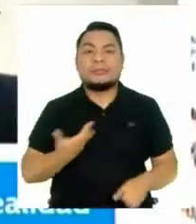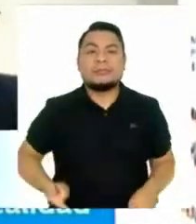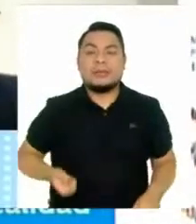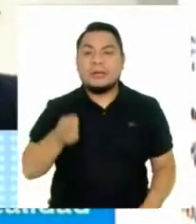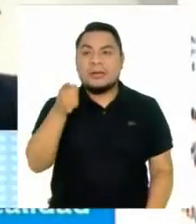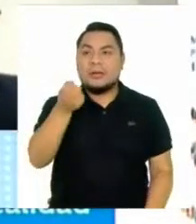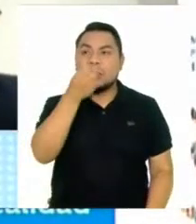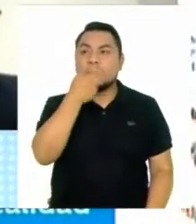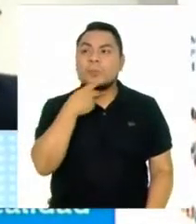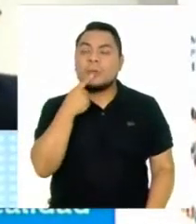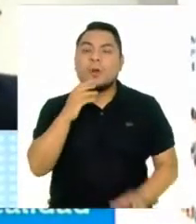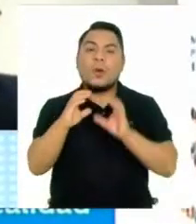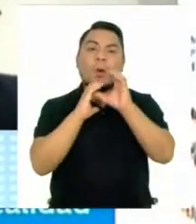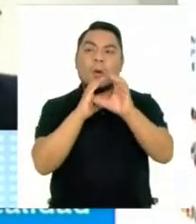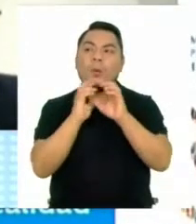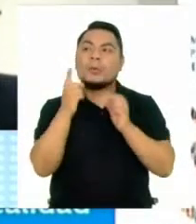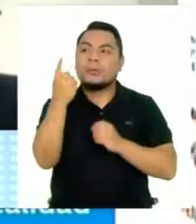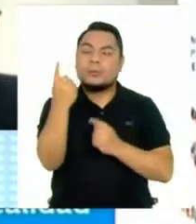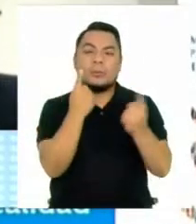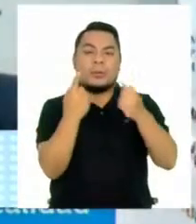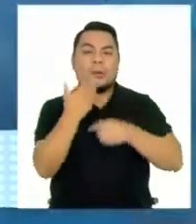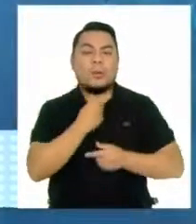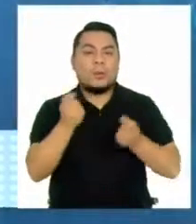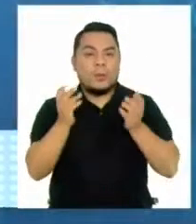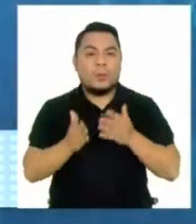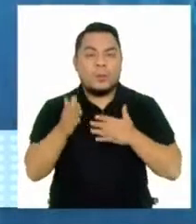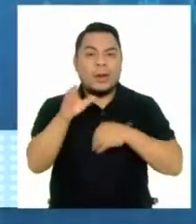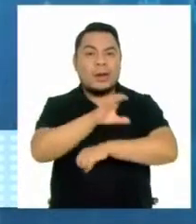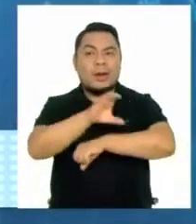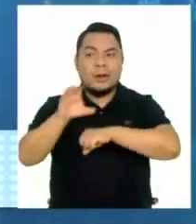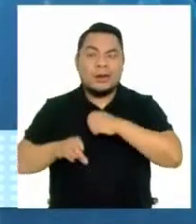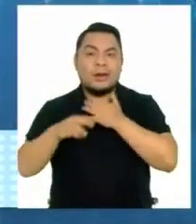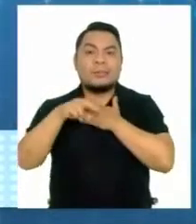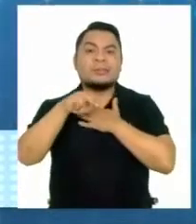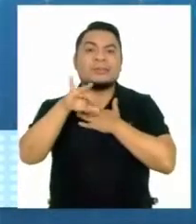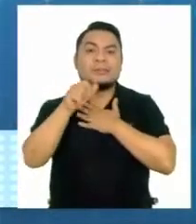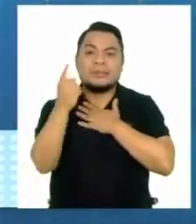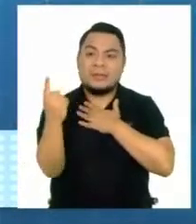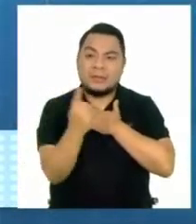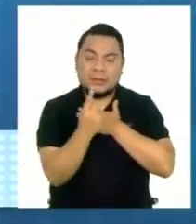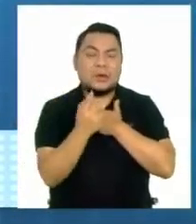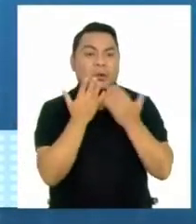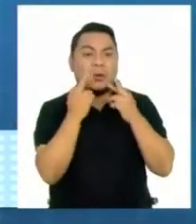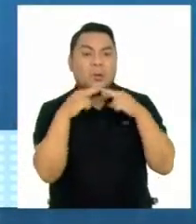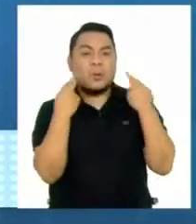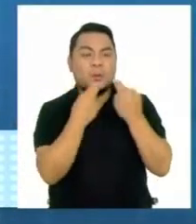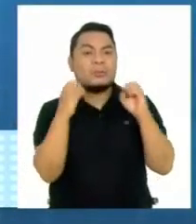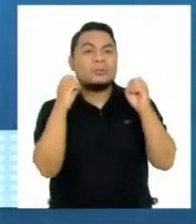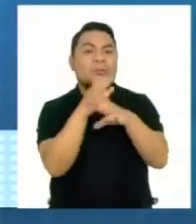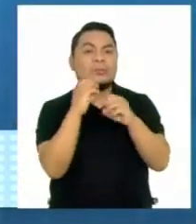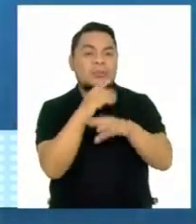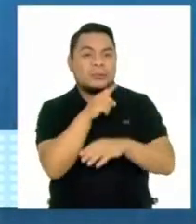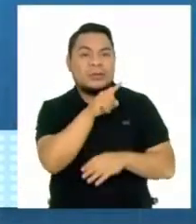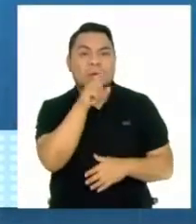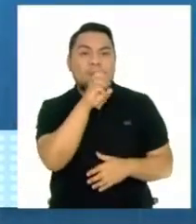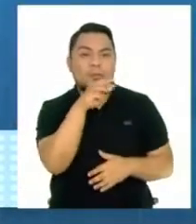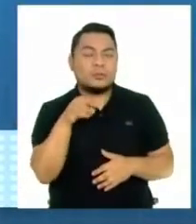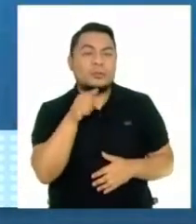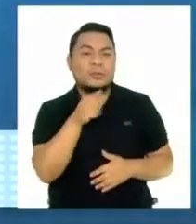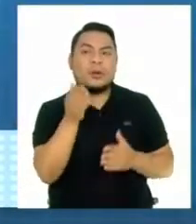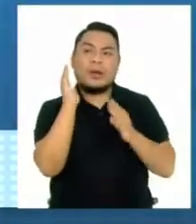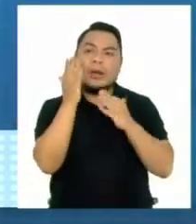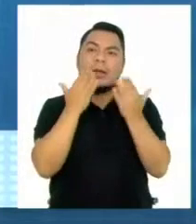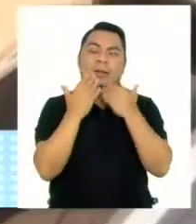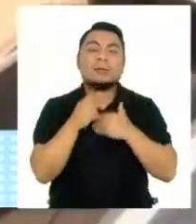realizó un conversatorio en el que participó el gobernador regional de Cajamarca, Mesías Guevara. Durante su alocución, el exmandatario